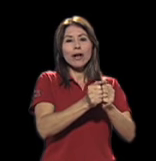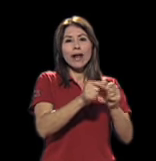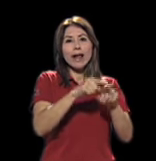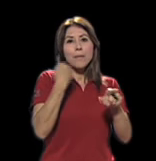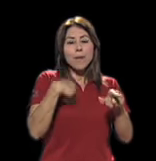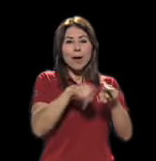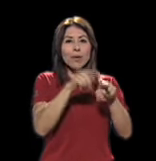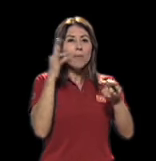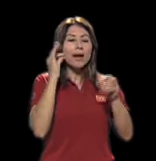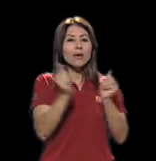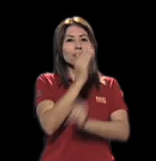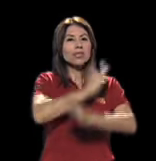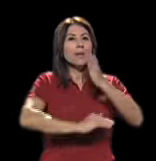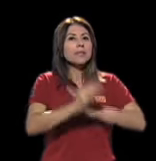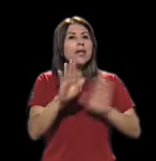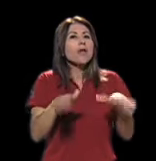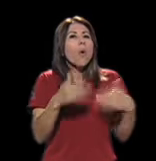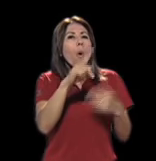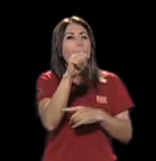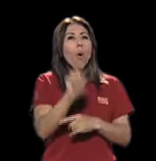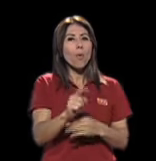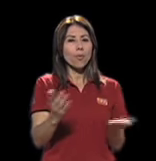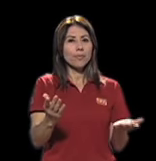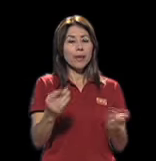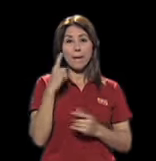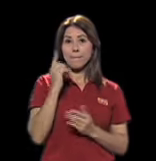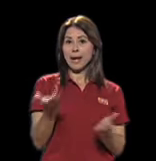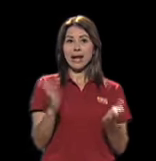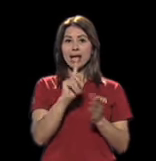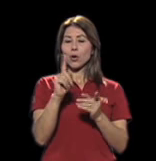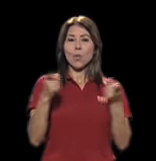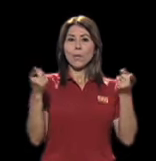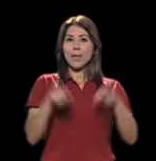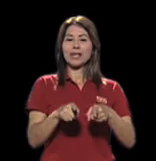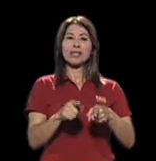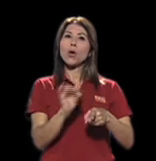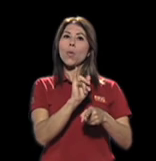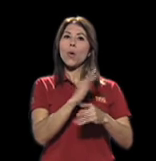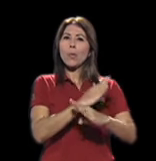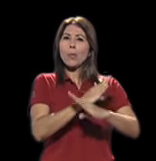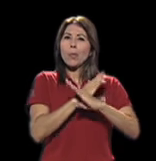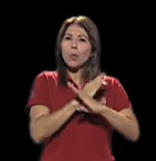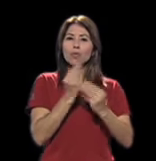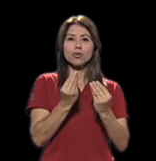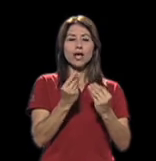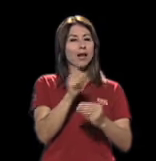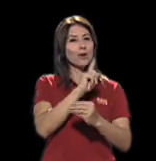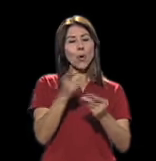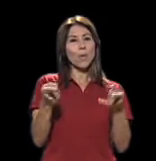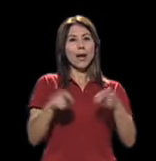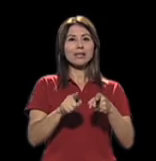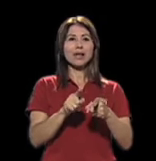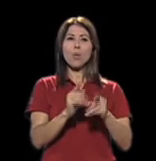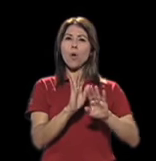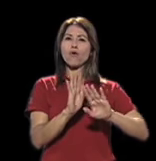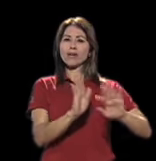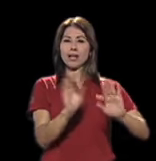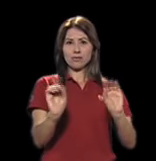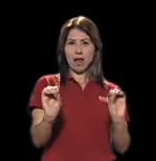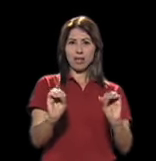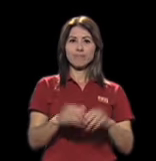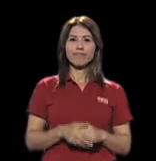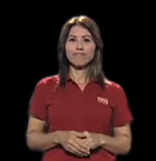manera, que no generemos ni sobreprotección ni rechazo a nuestro hermano o hermana con discapacidad. Sí, yo creo que a veces las diferencias las